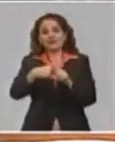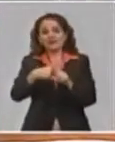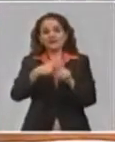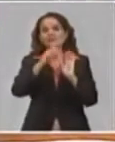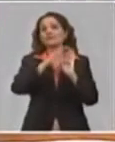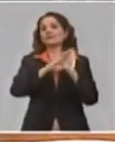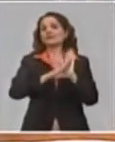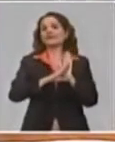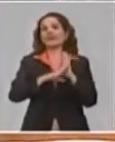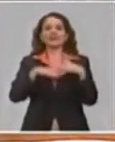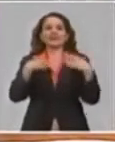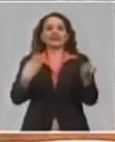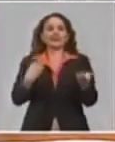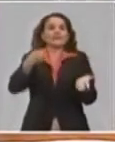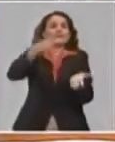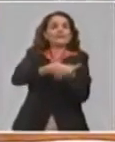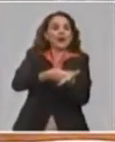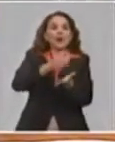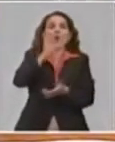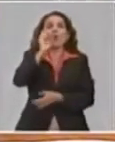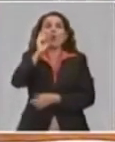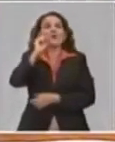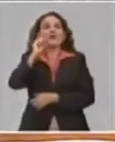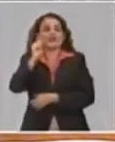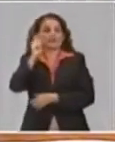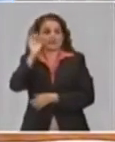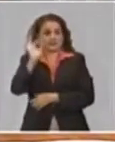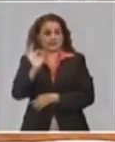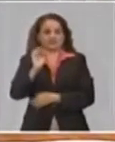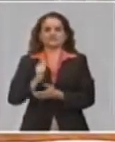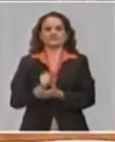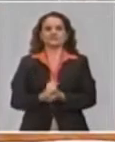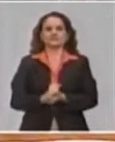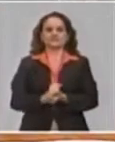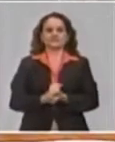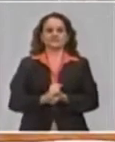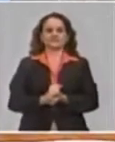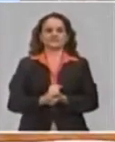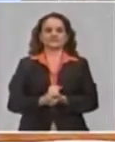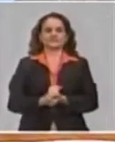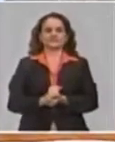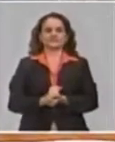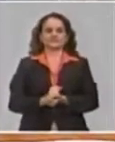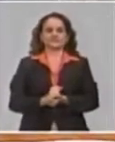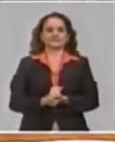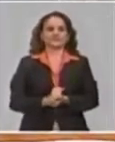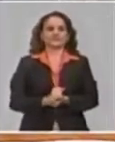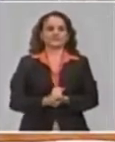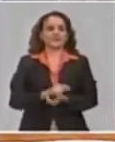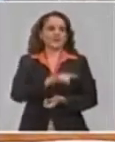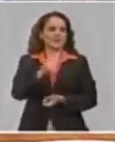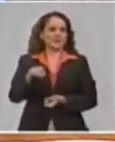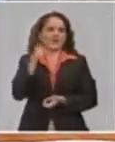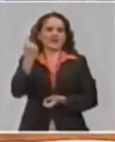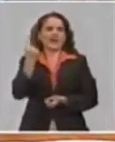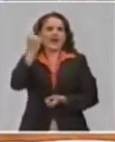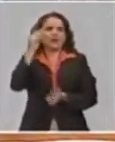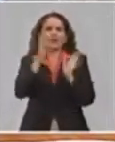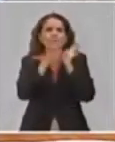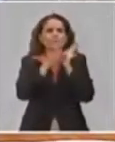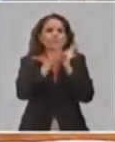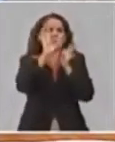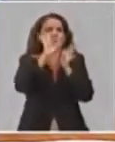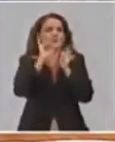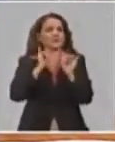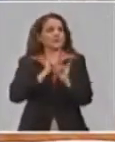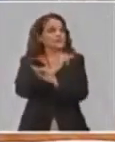que se dispusieron por el Ministerio de Finanzas y Precios. Y aquí también hay un aspecto que hay que informar y esclarecer